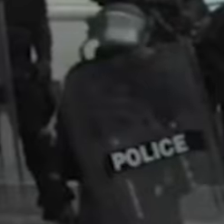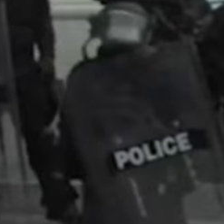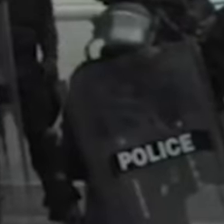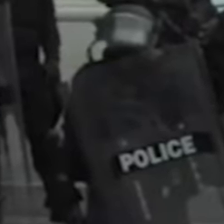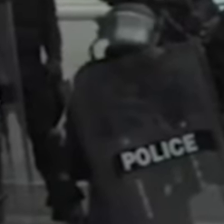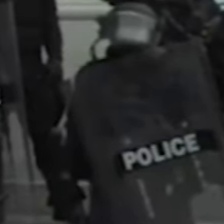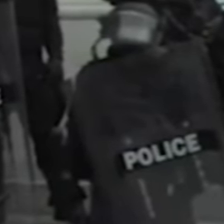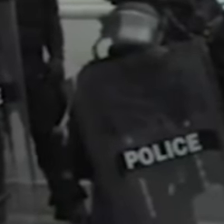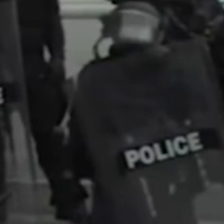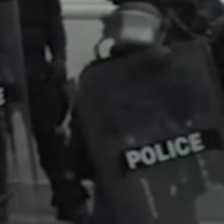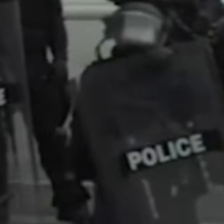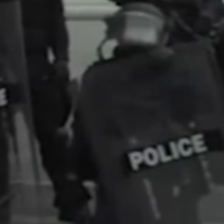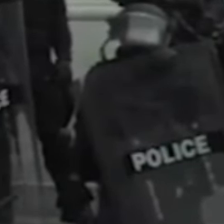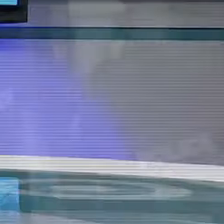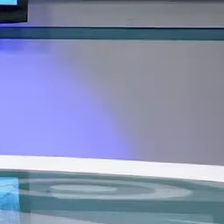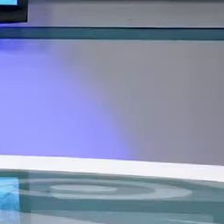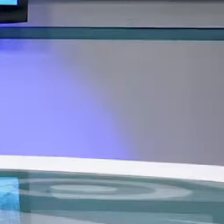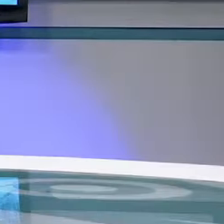de la ley.